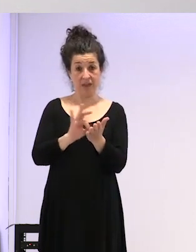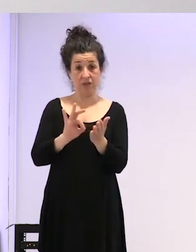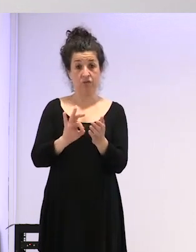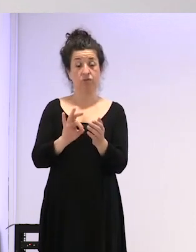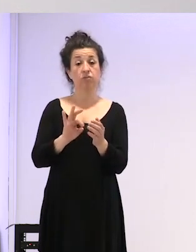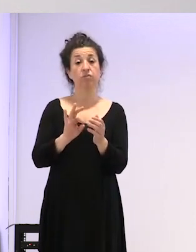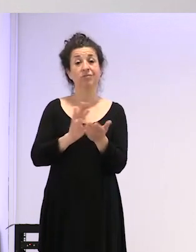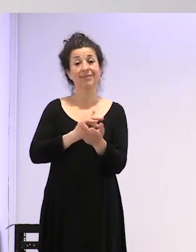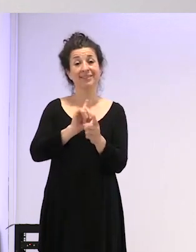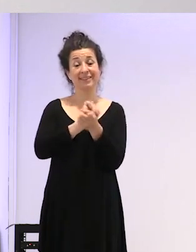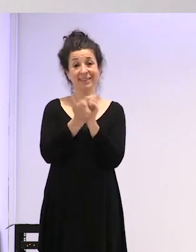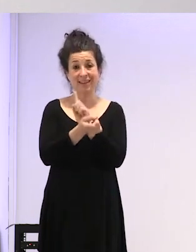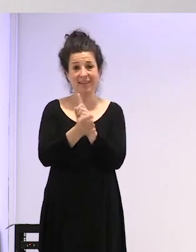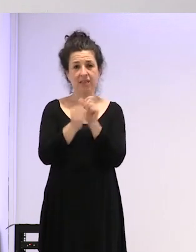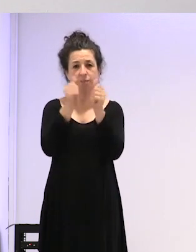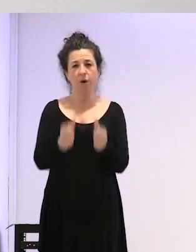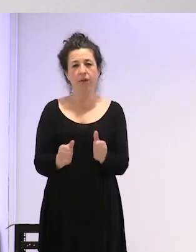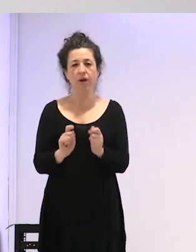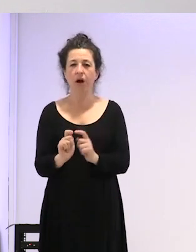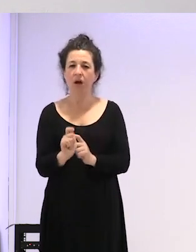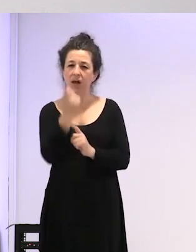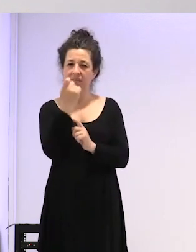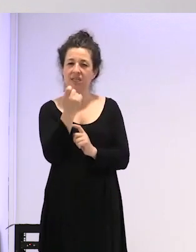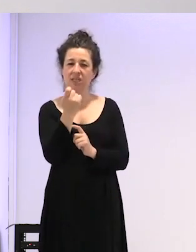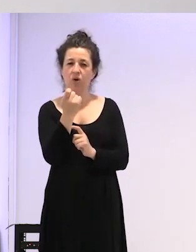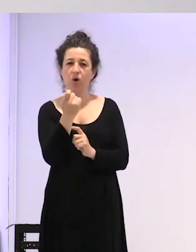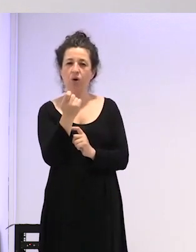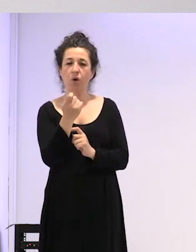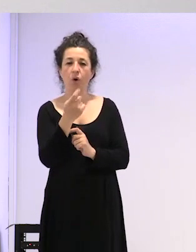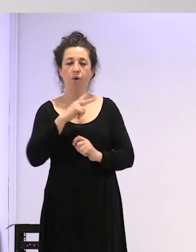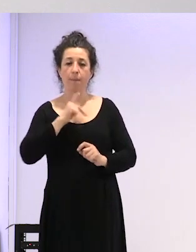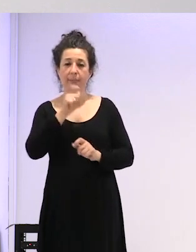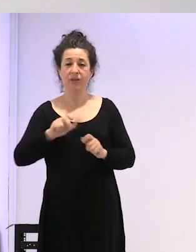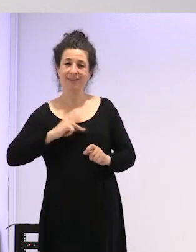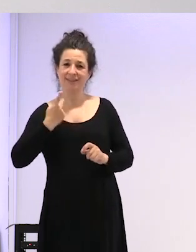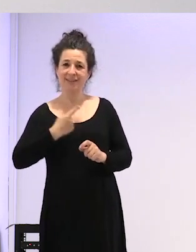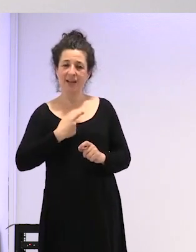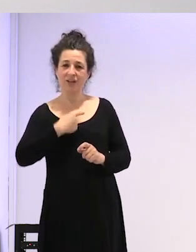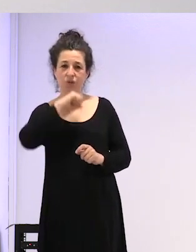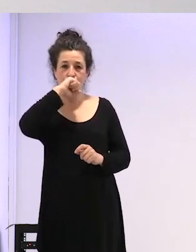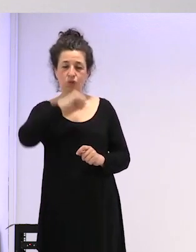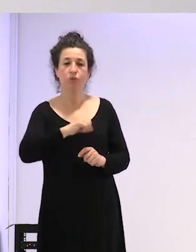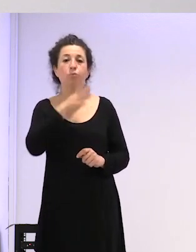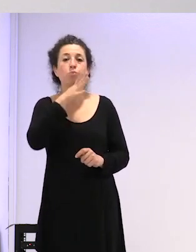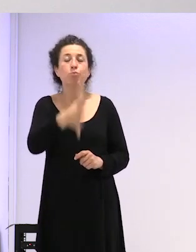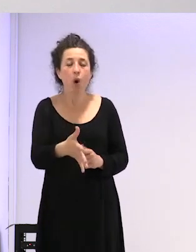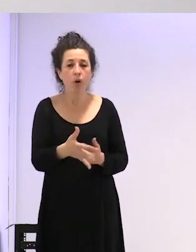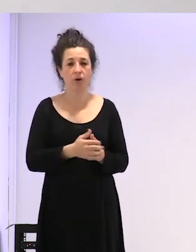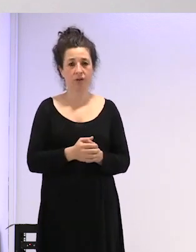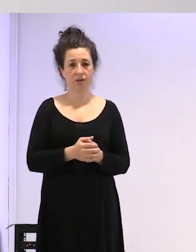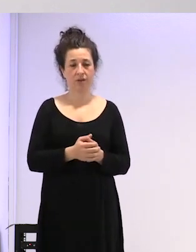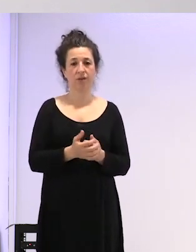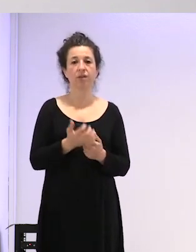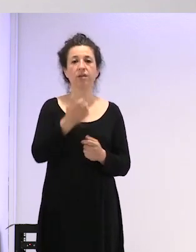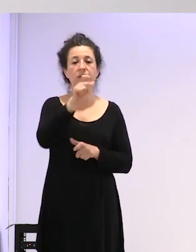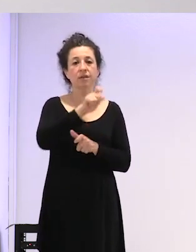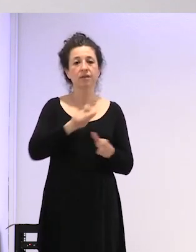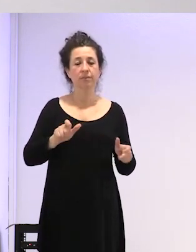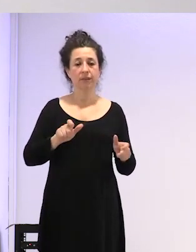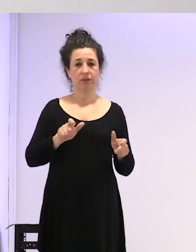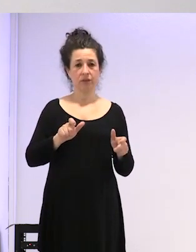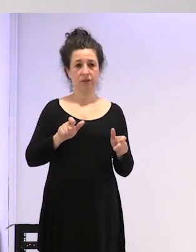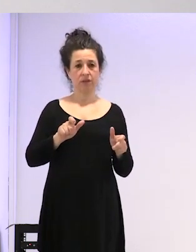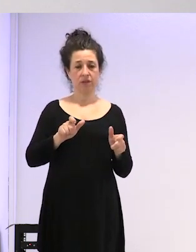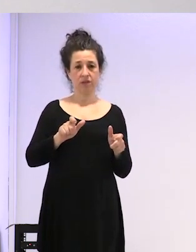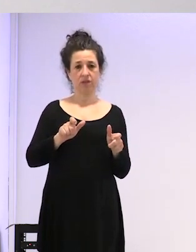apreciado por las personas trans es porque por ejemplo el modelo en las weeks de que si tú eres trans al día siguiente